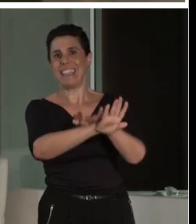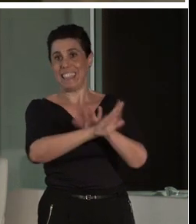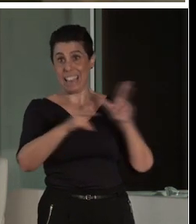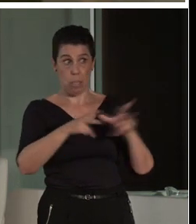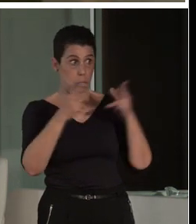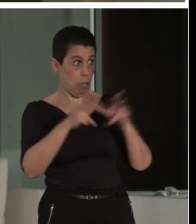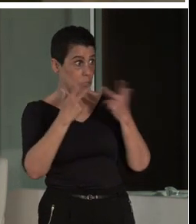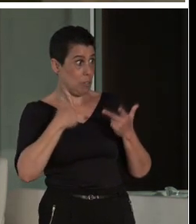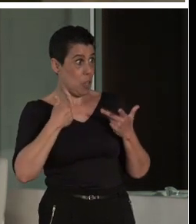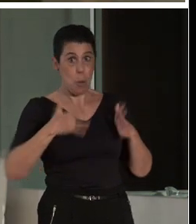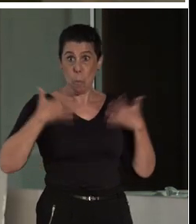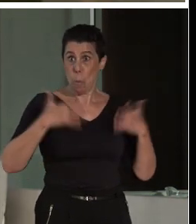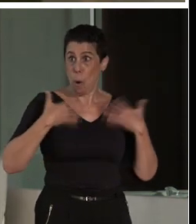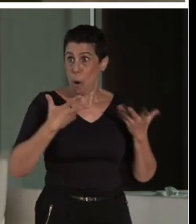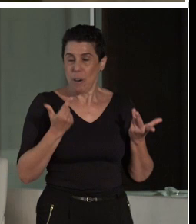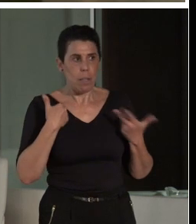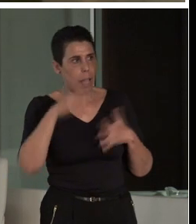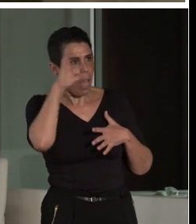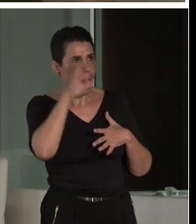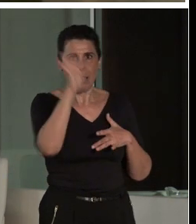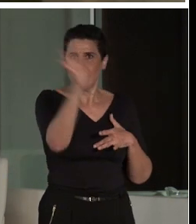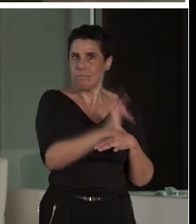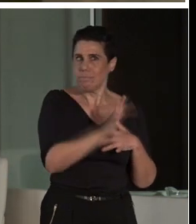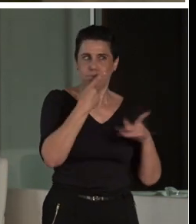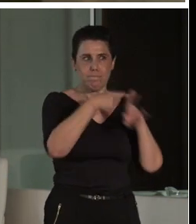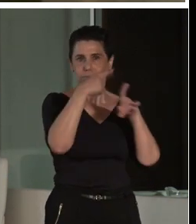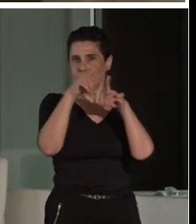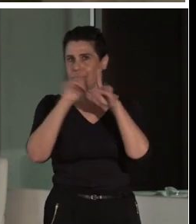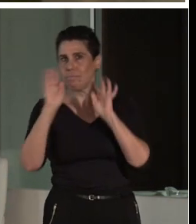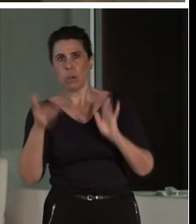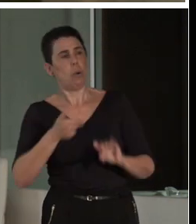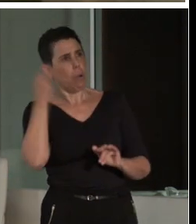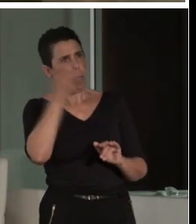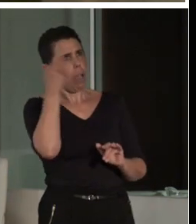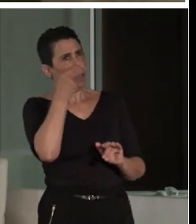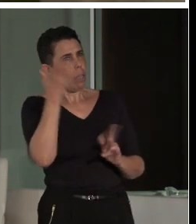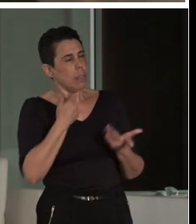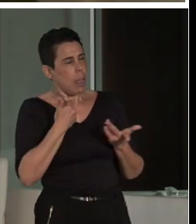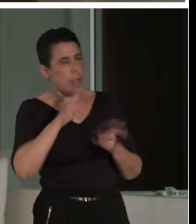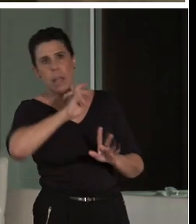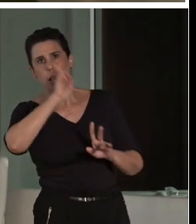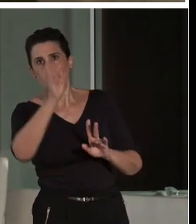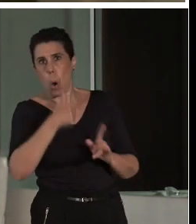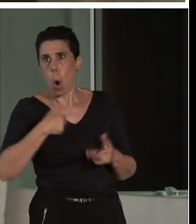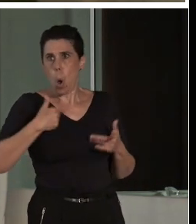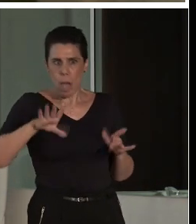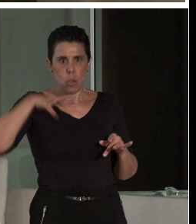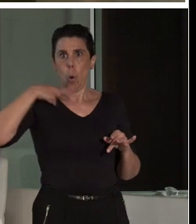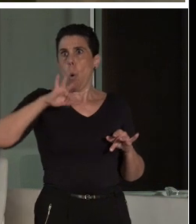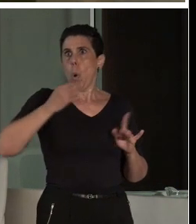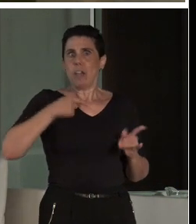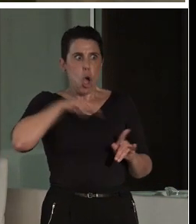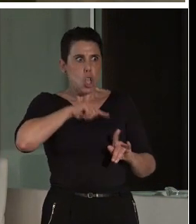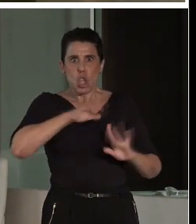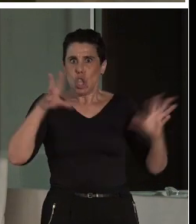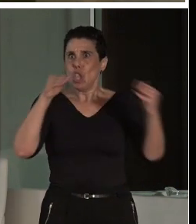muy contenta porque he escuchado muchas cosas muy interesantes y otras que me han hecho decir, oye, qué bien que no seamos los únicos que creemos y